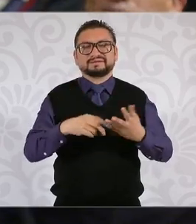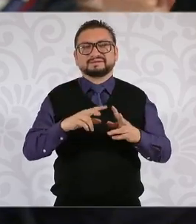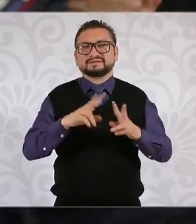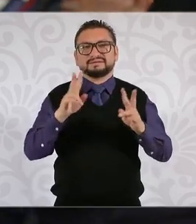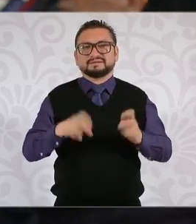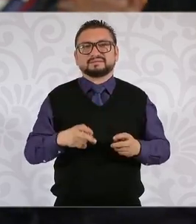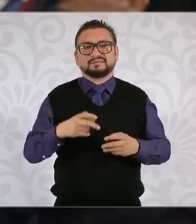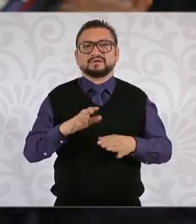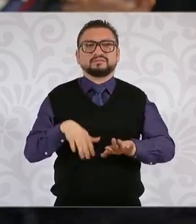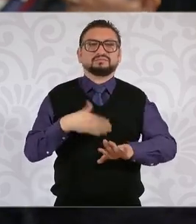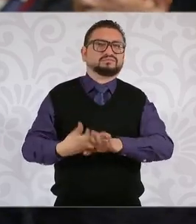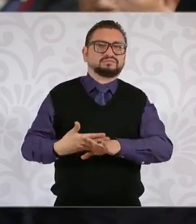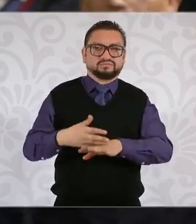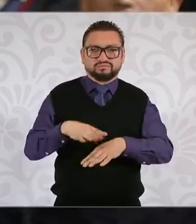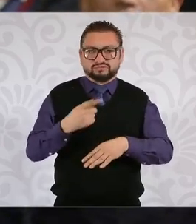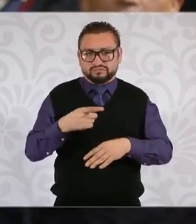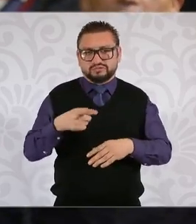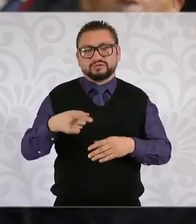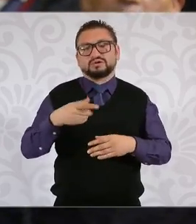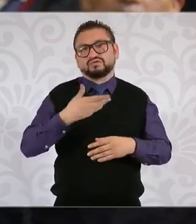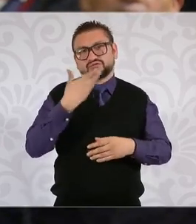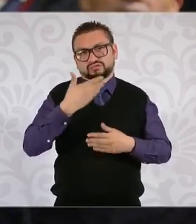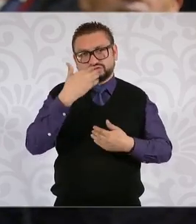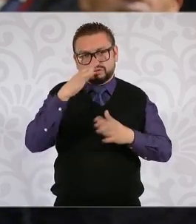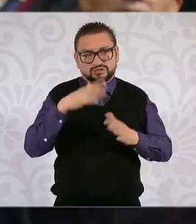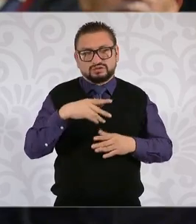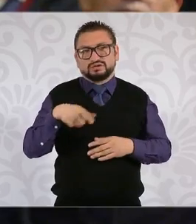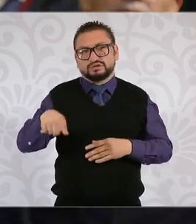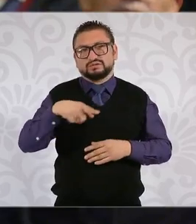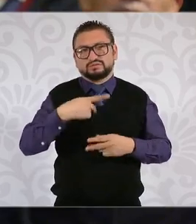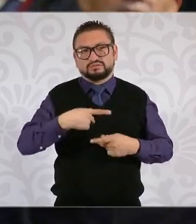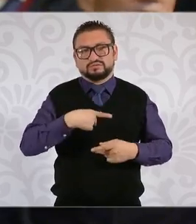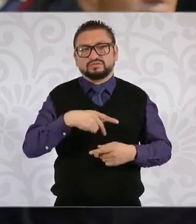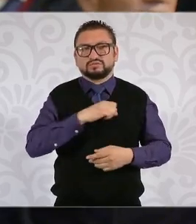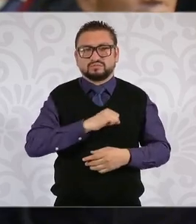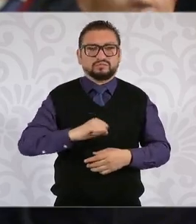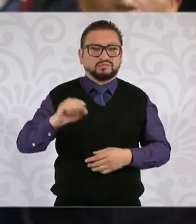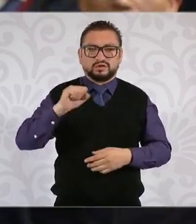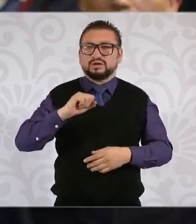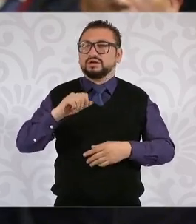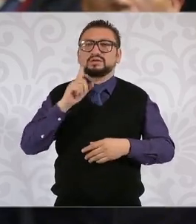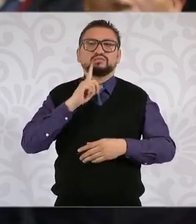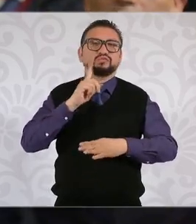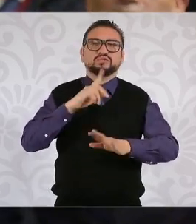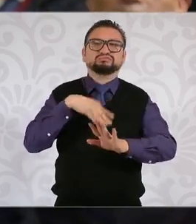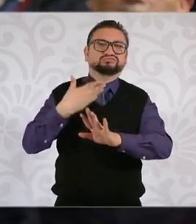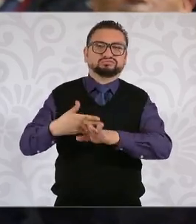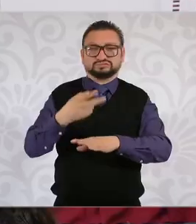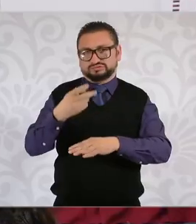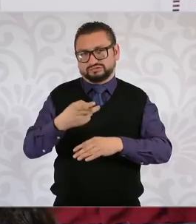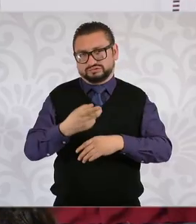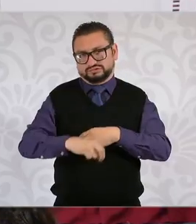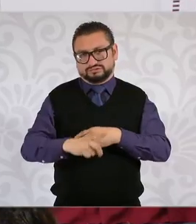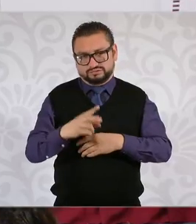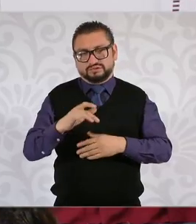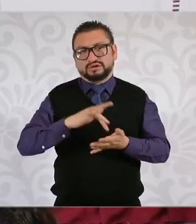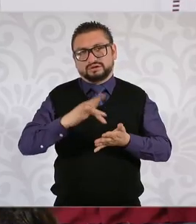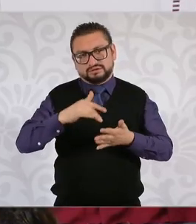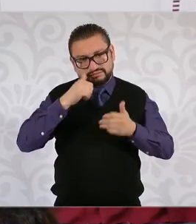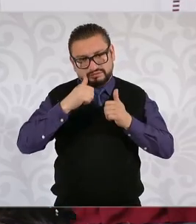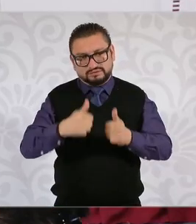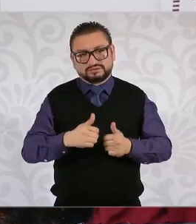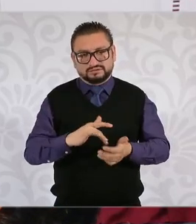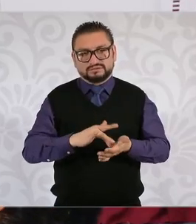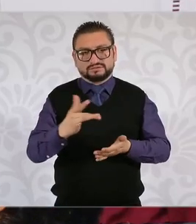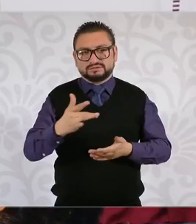embate de fuerzas conservadoras fuerzas oscuras que buscan violentar a las mujeres de nuestro país muchas gracias por su atención de mi